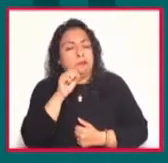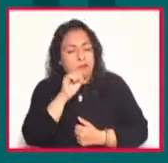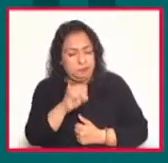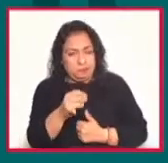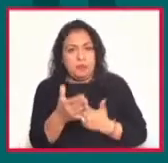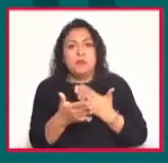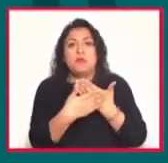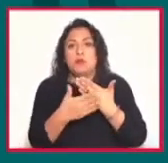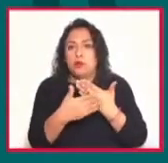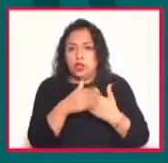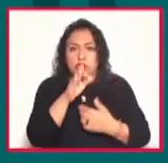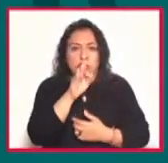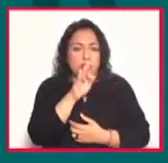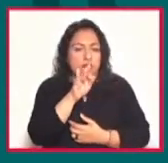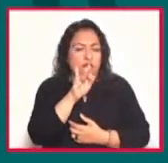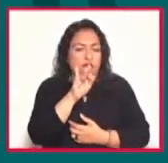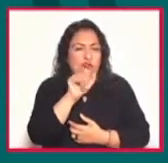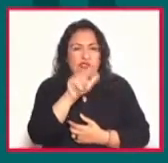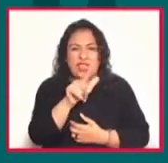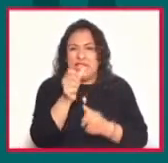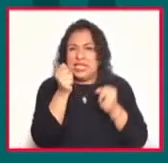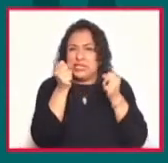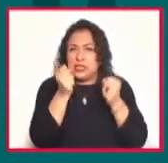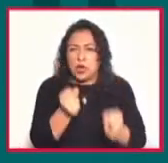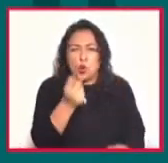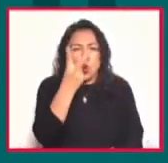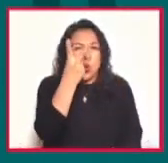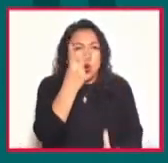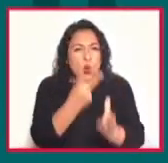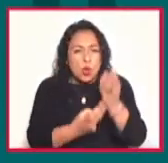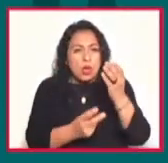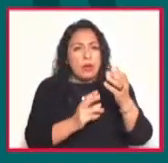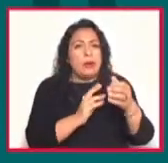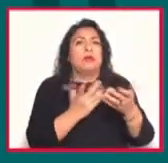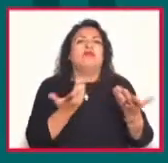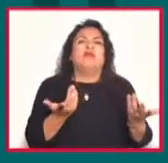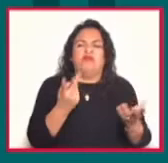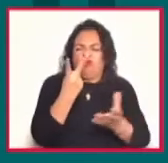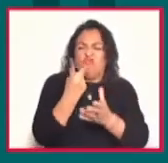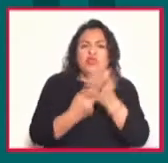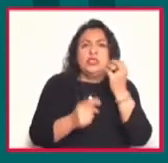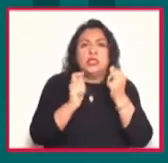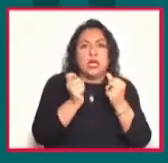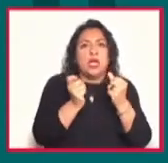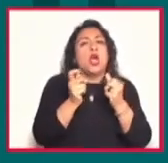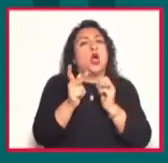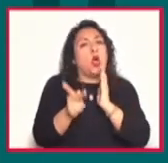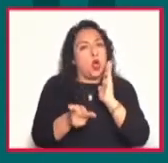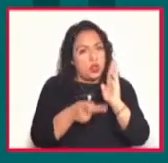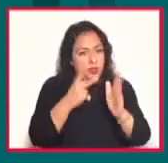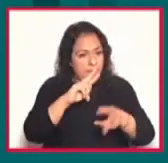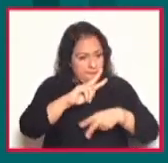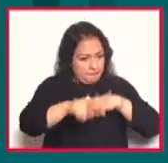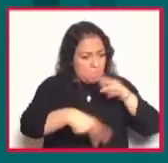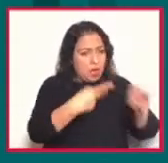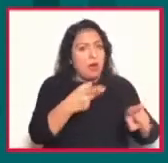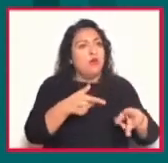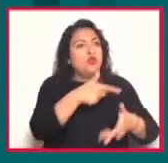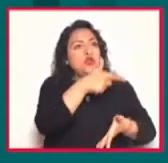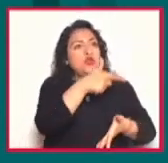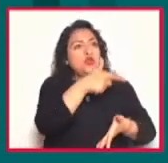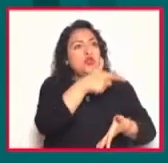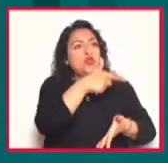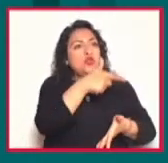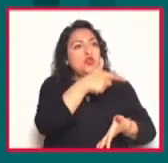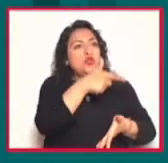FIL con seguridad será híbrida. Esto es, esperamos volvernos a encontrar en los pasillos llenos de stand, llenos de